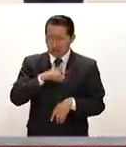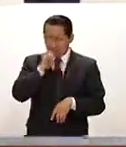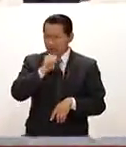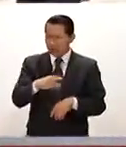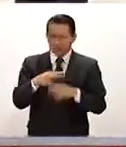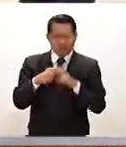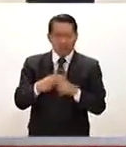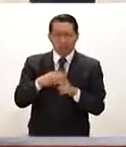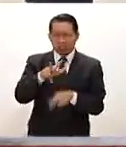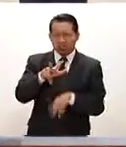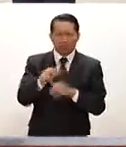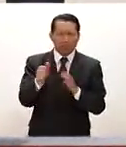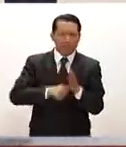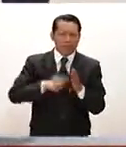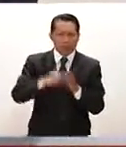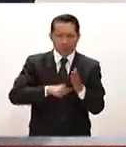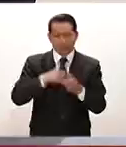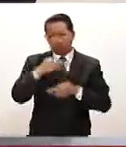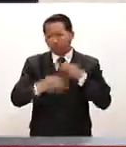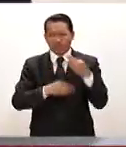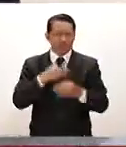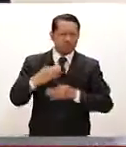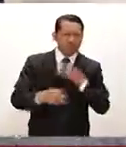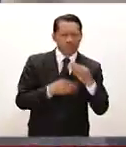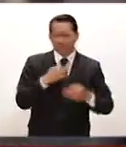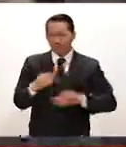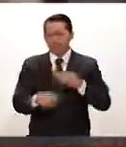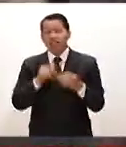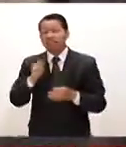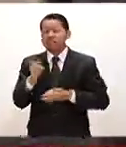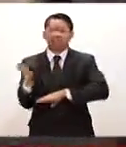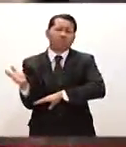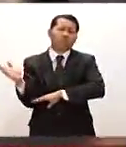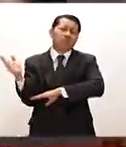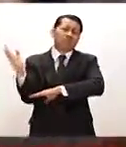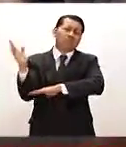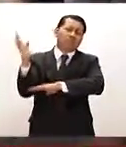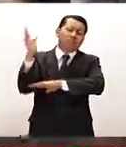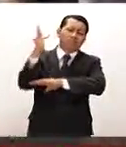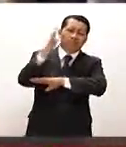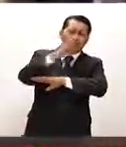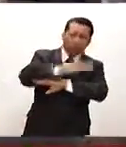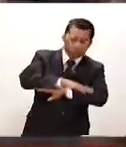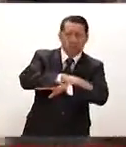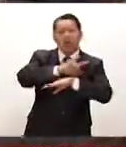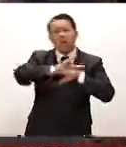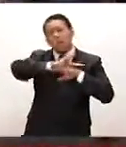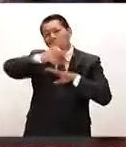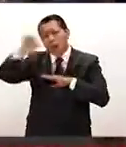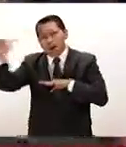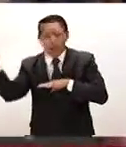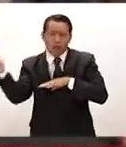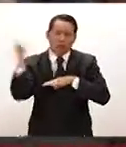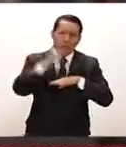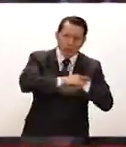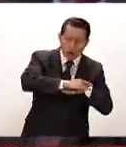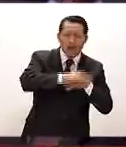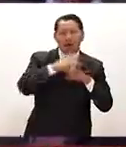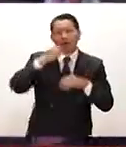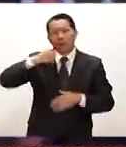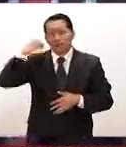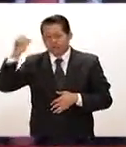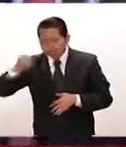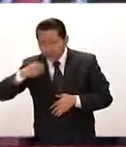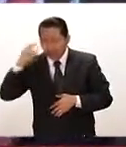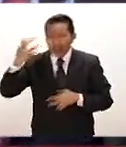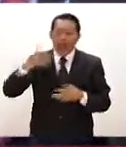18 meses propiamente. Son horas, jornadas extendidas, vuelos diarios, mensajes, discursos, apariciones en